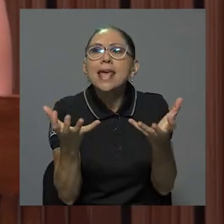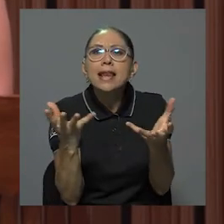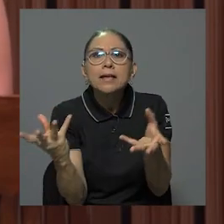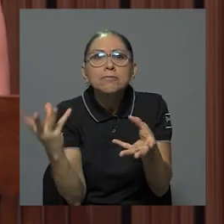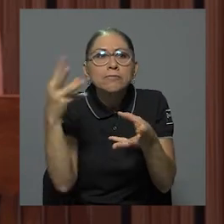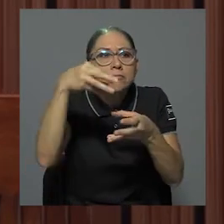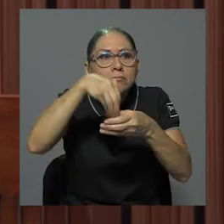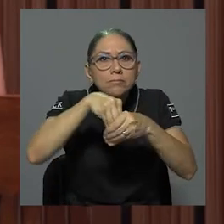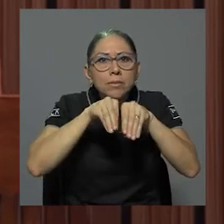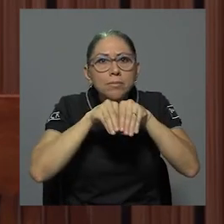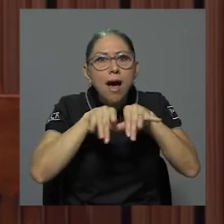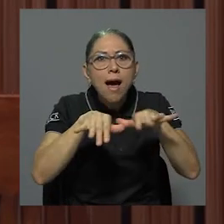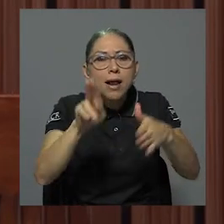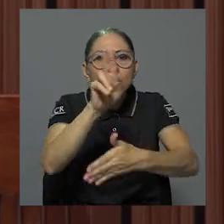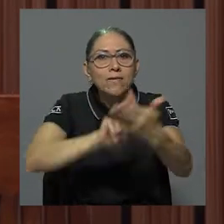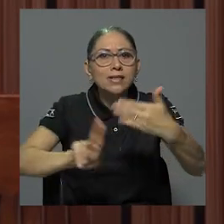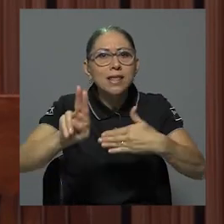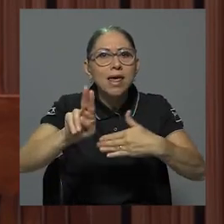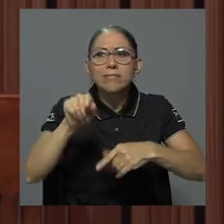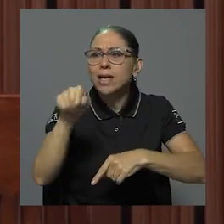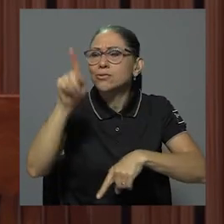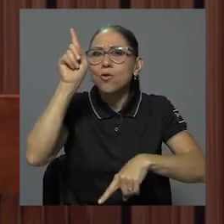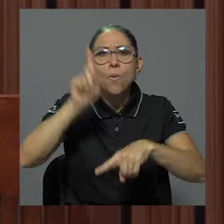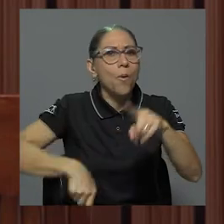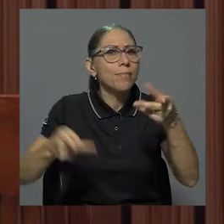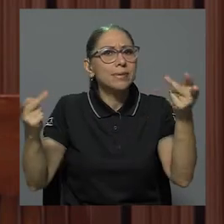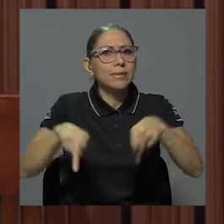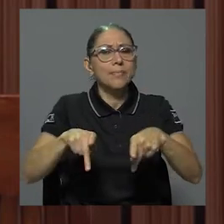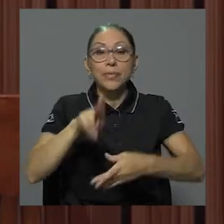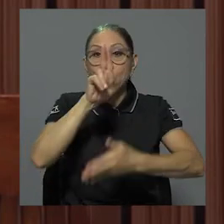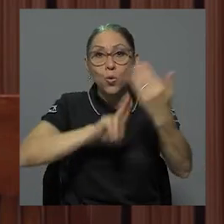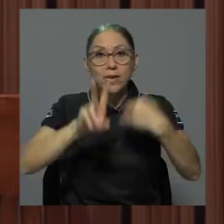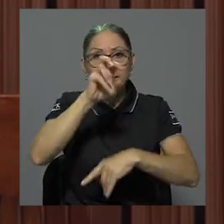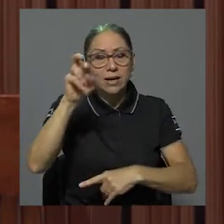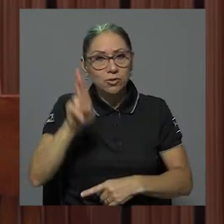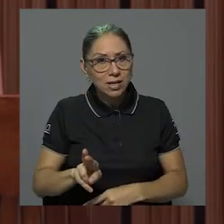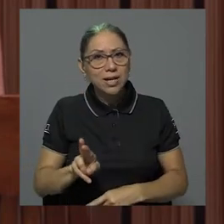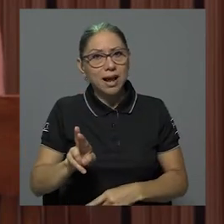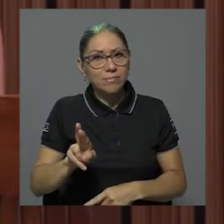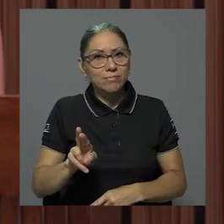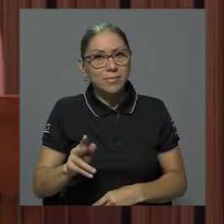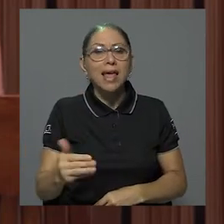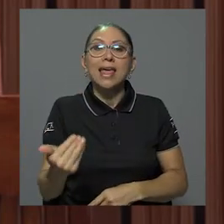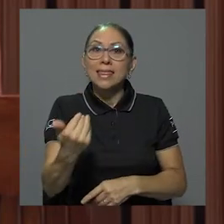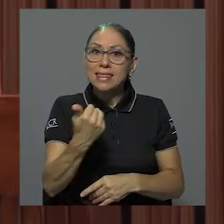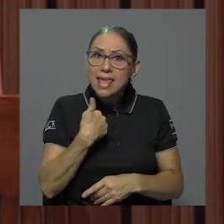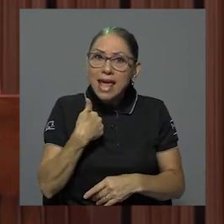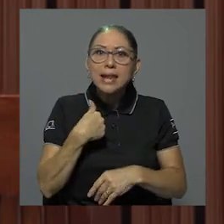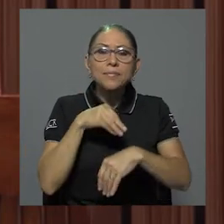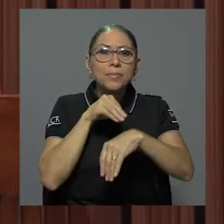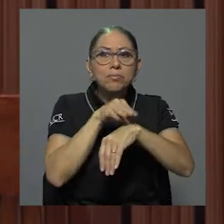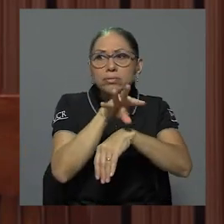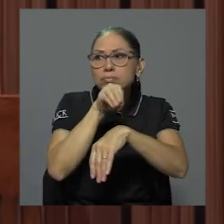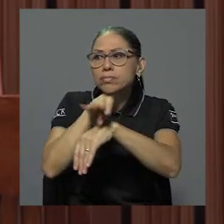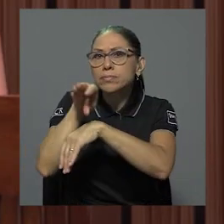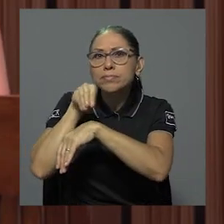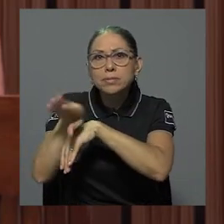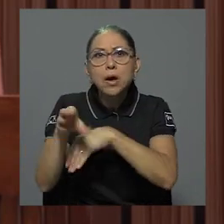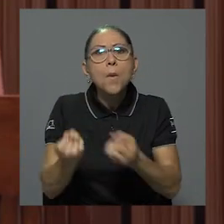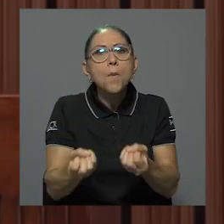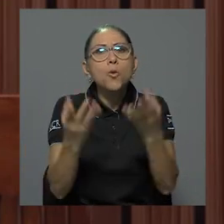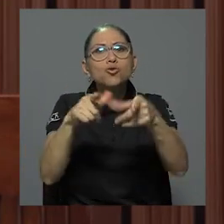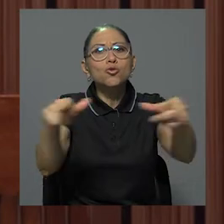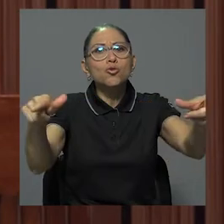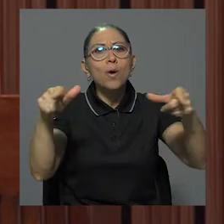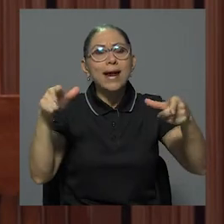universidad realmente no tiene que darse. La Universidad de Costa Rica tiene la incidencia en muchas zonas del país y